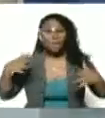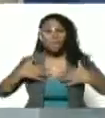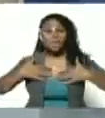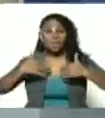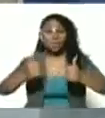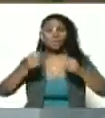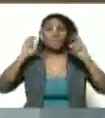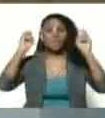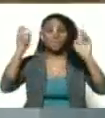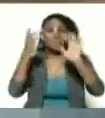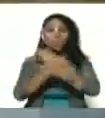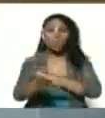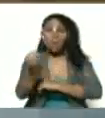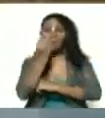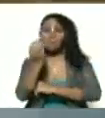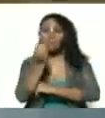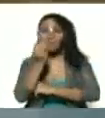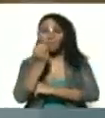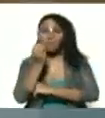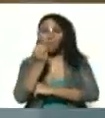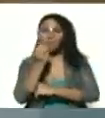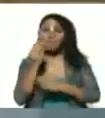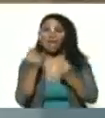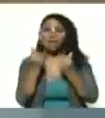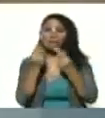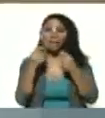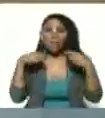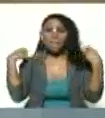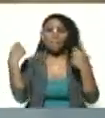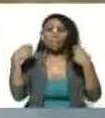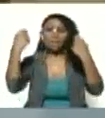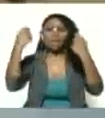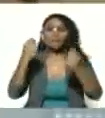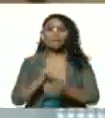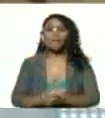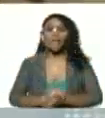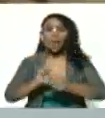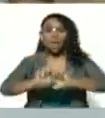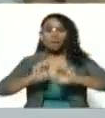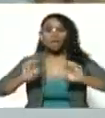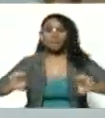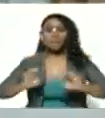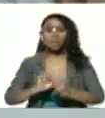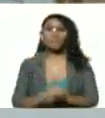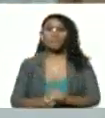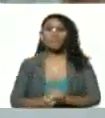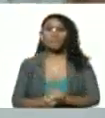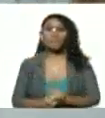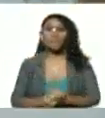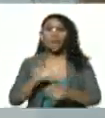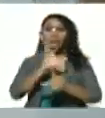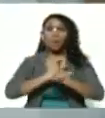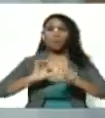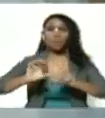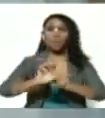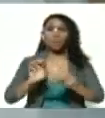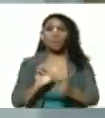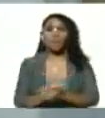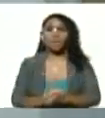de la alimentación de la economía popular de la educación de la cultura